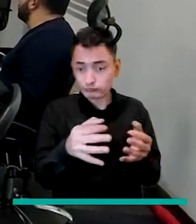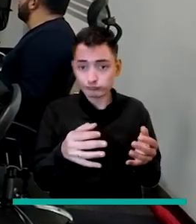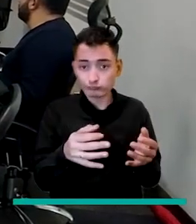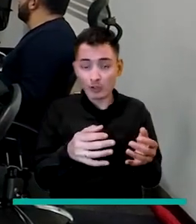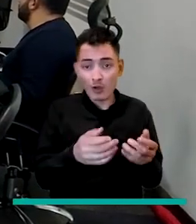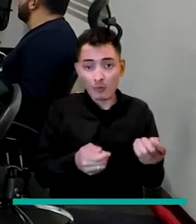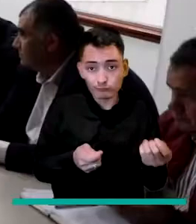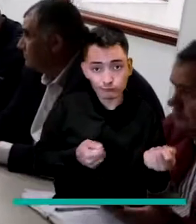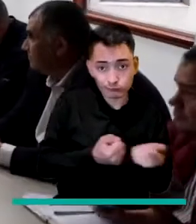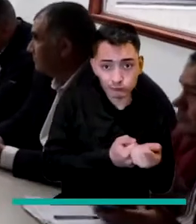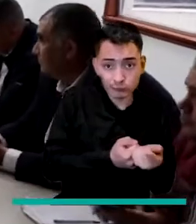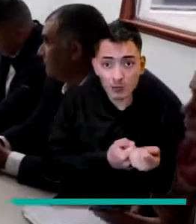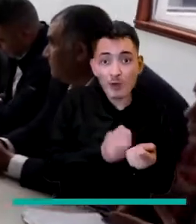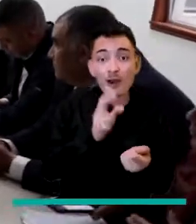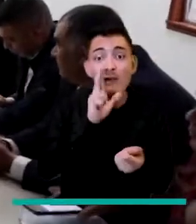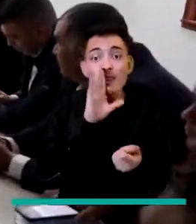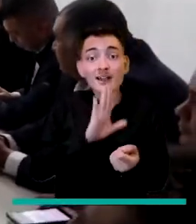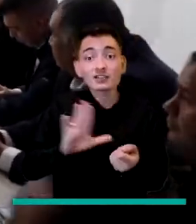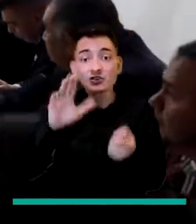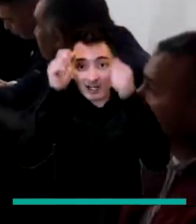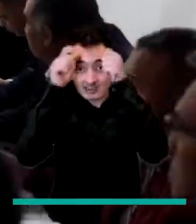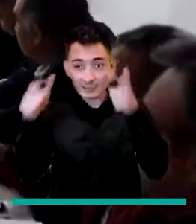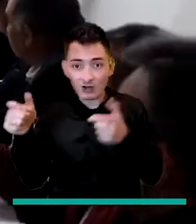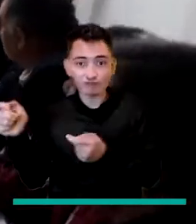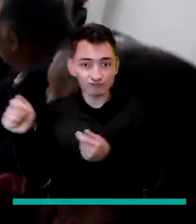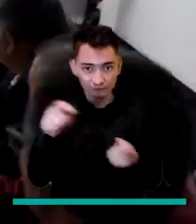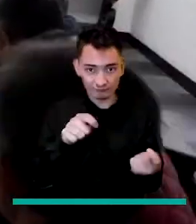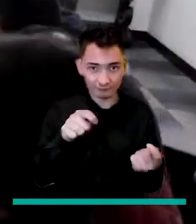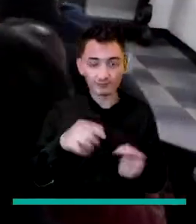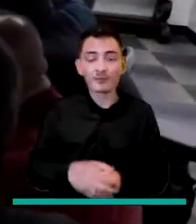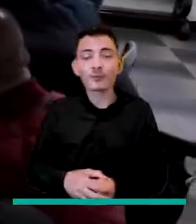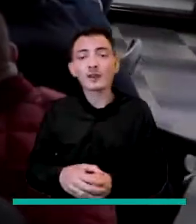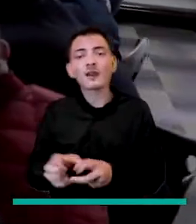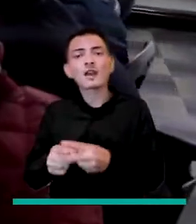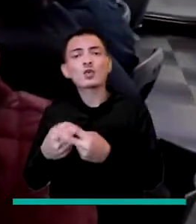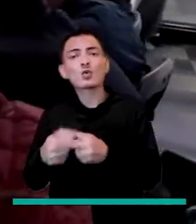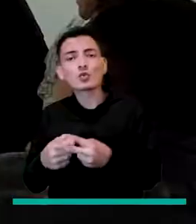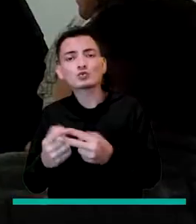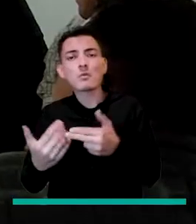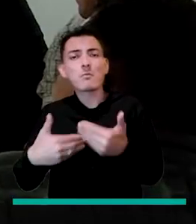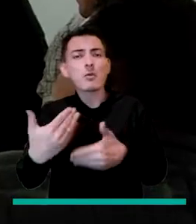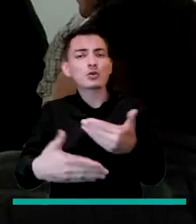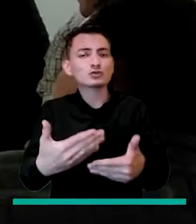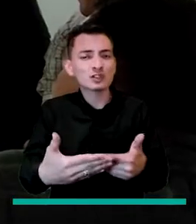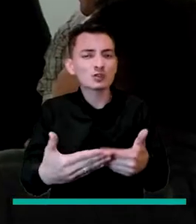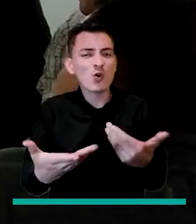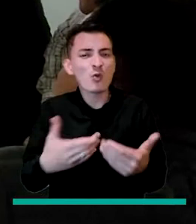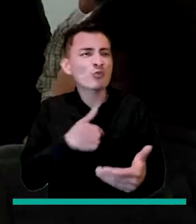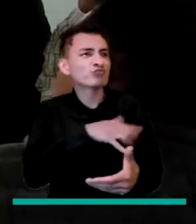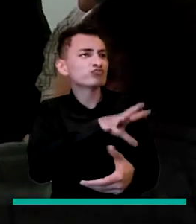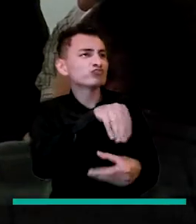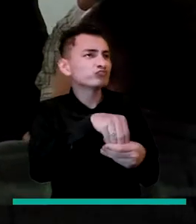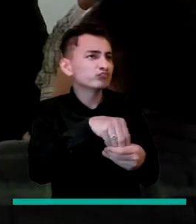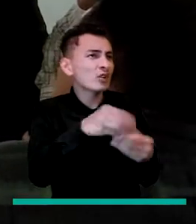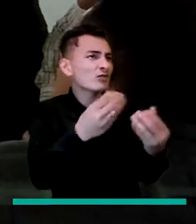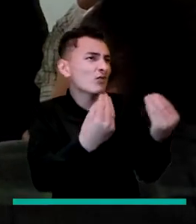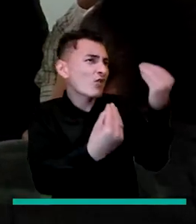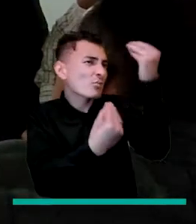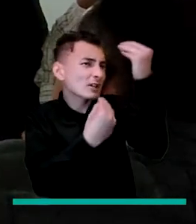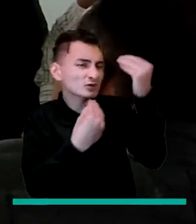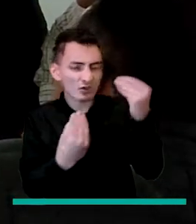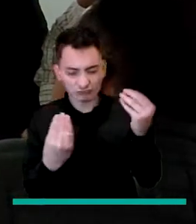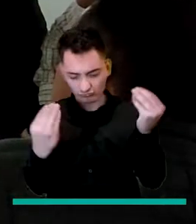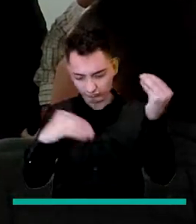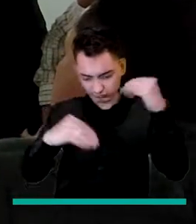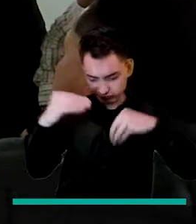los municipios como el giro a nivel nacional. Y por otro lado también el curso y el proceso de lo que tiene que ver con los proyectos, cómo es